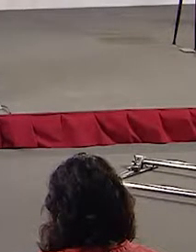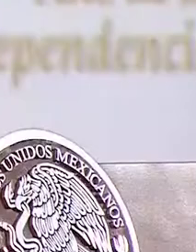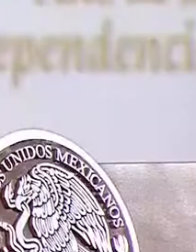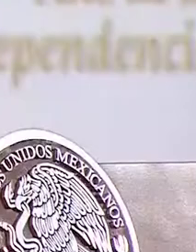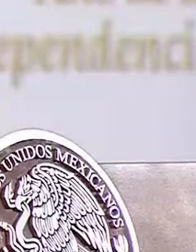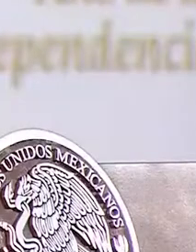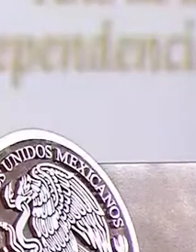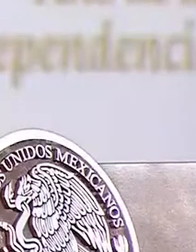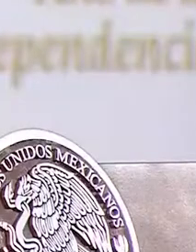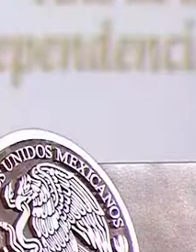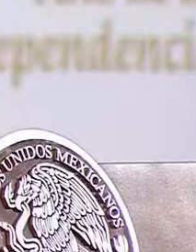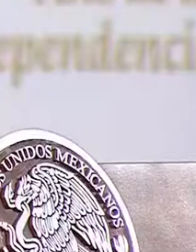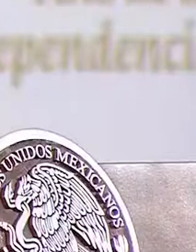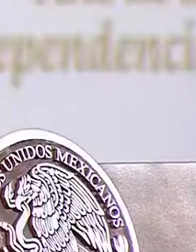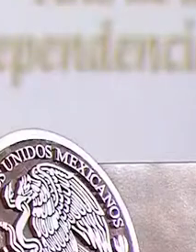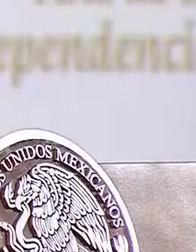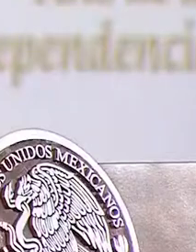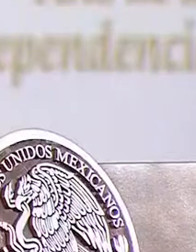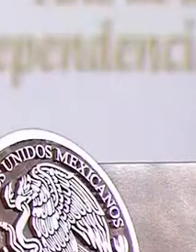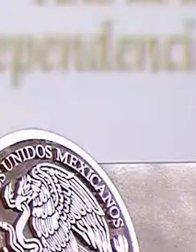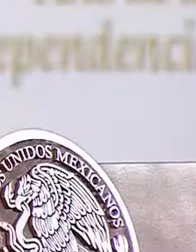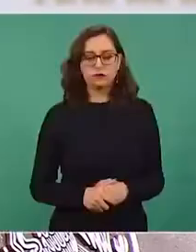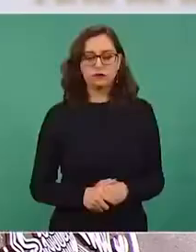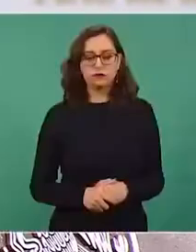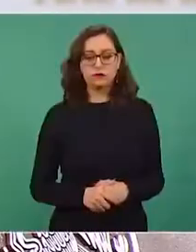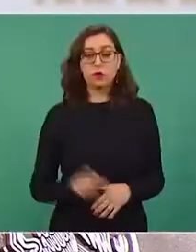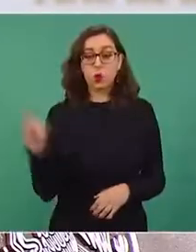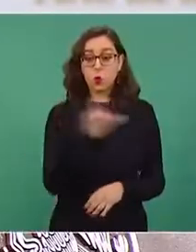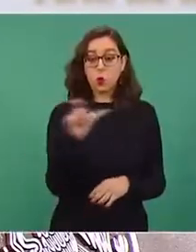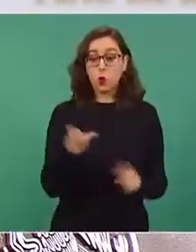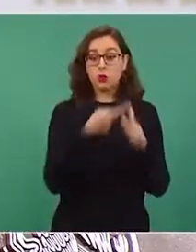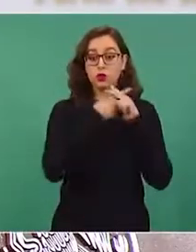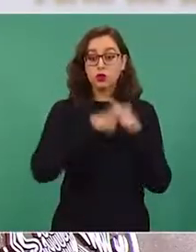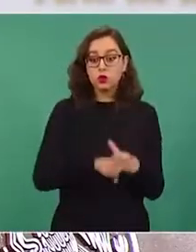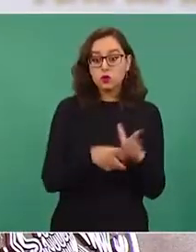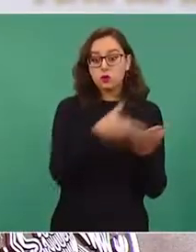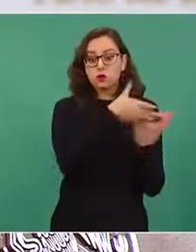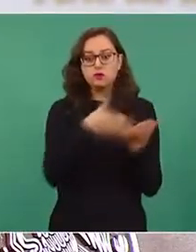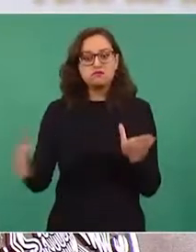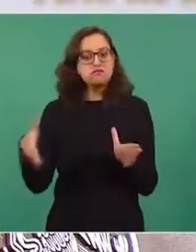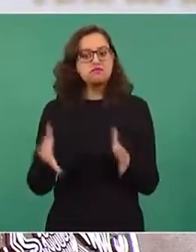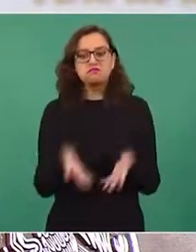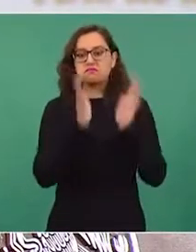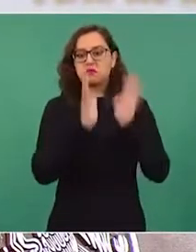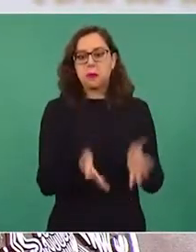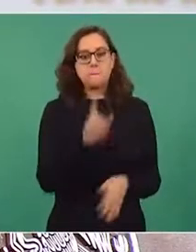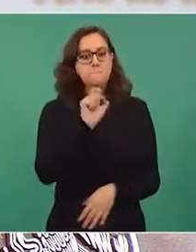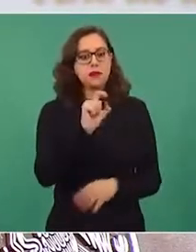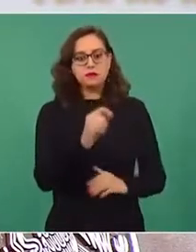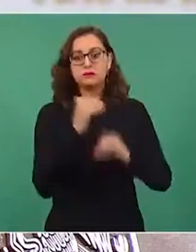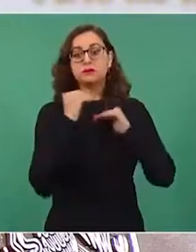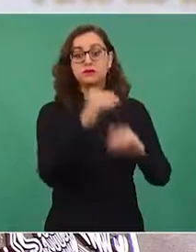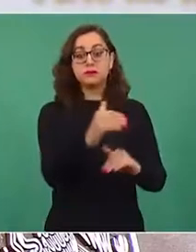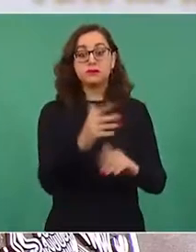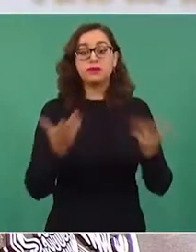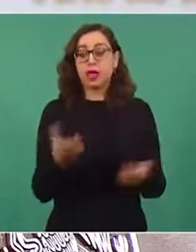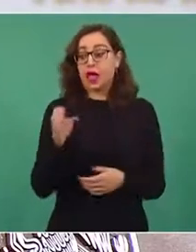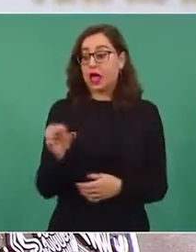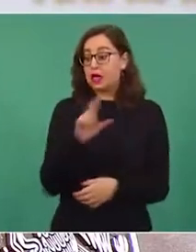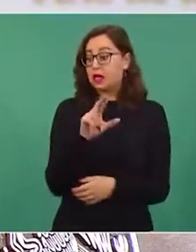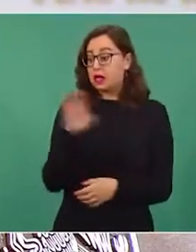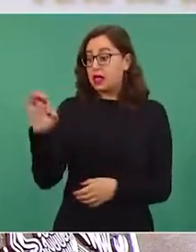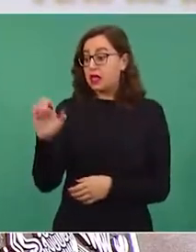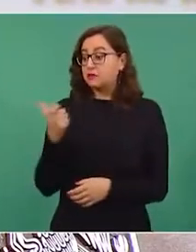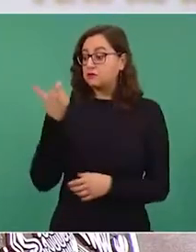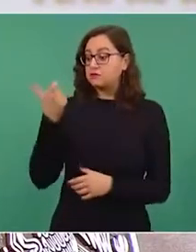kilogramo, como se informó en esta misma conferencia. Los costos del gas fijado por la Comisión Reguladora de Energía